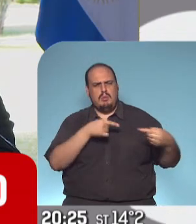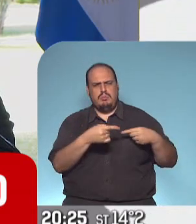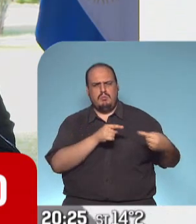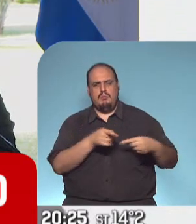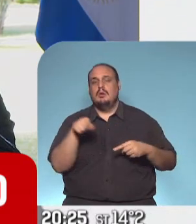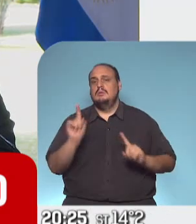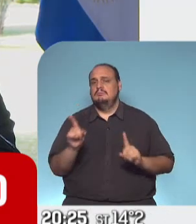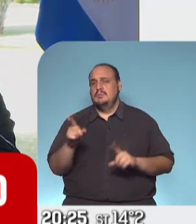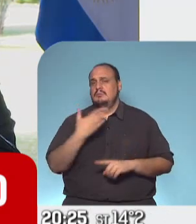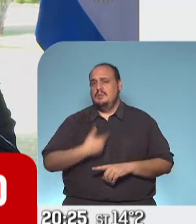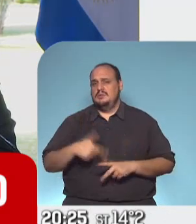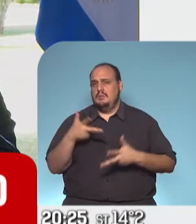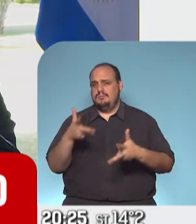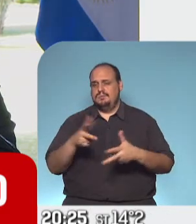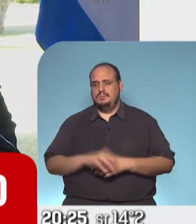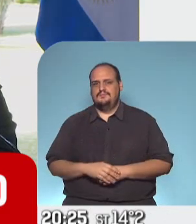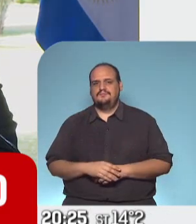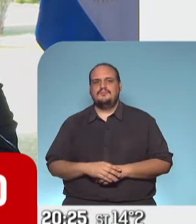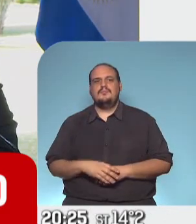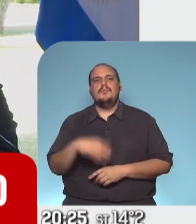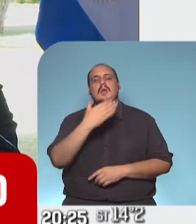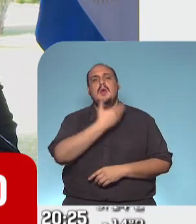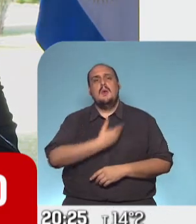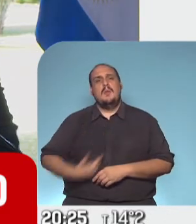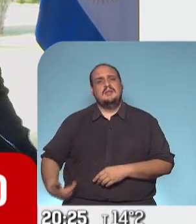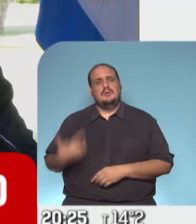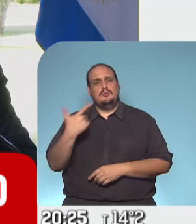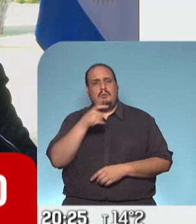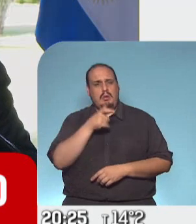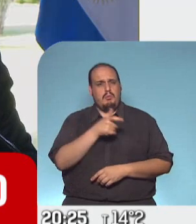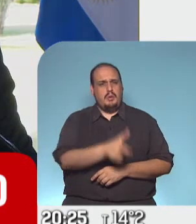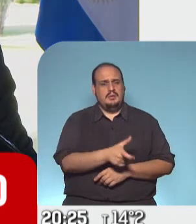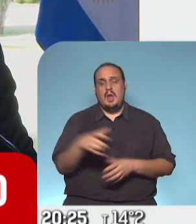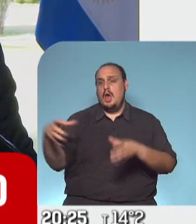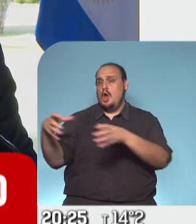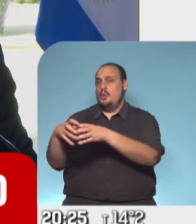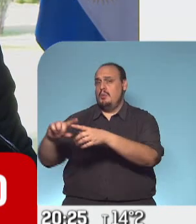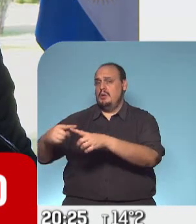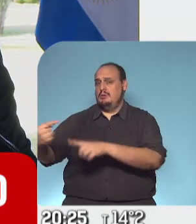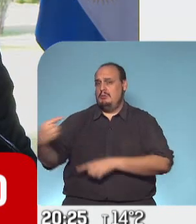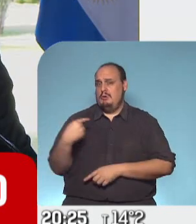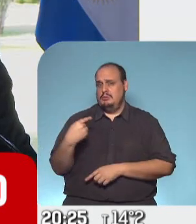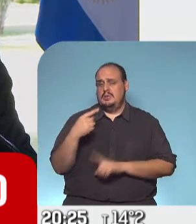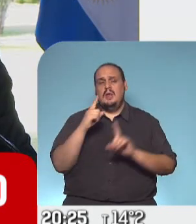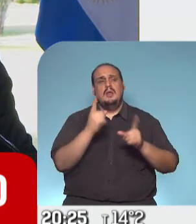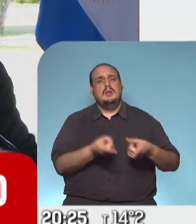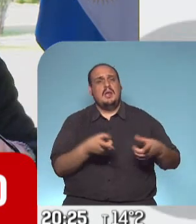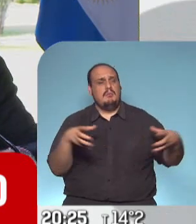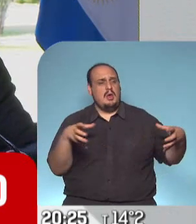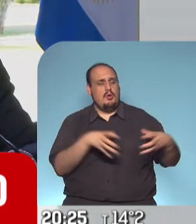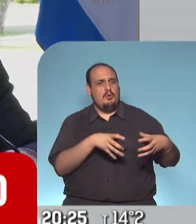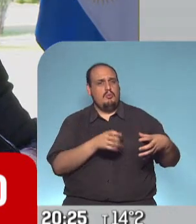recién al presidente si hubo una respuesta si querés del presidente tanto a la oposición como a las diferentes las diferentes